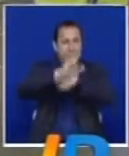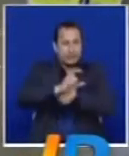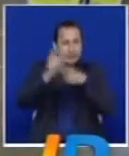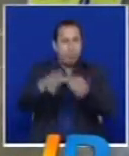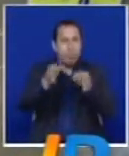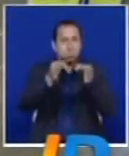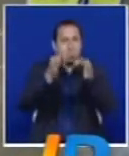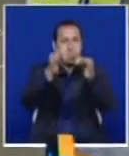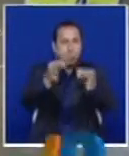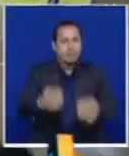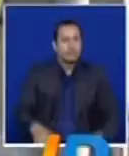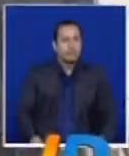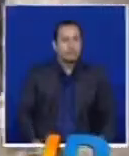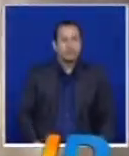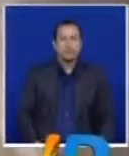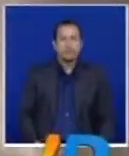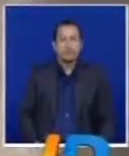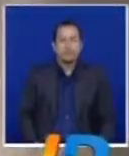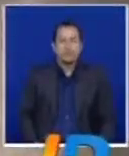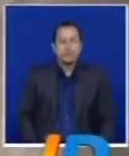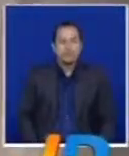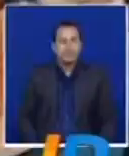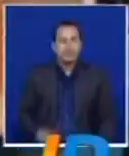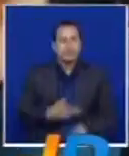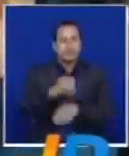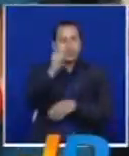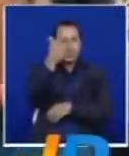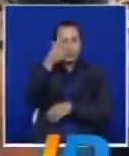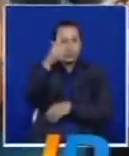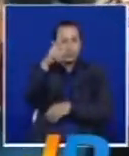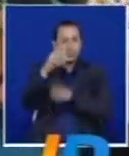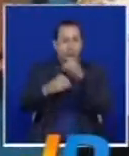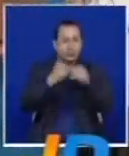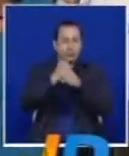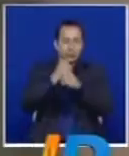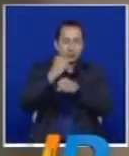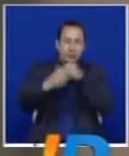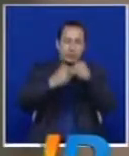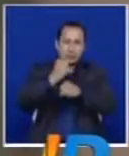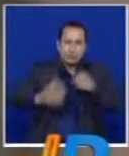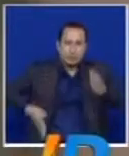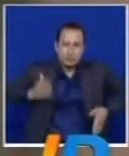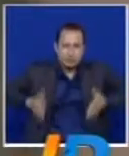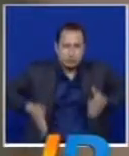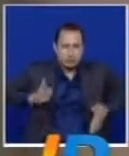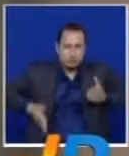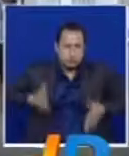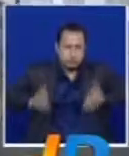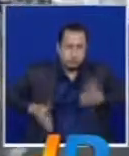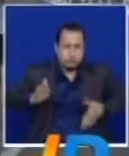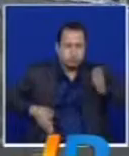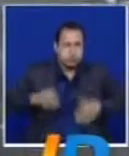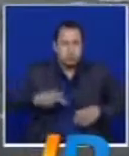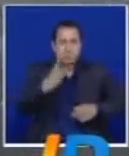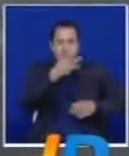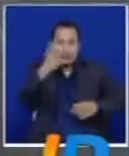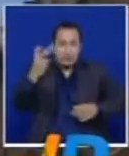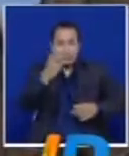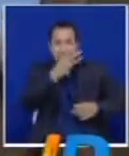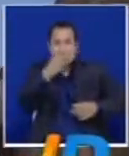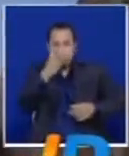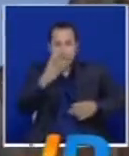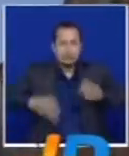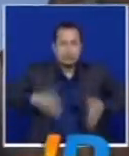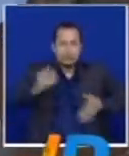la Liga Argo Futsal. Luego de 12 años de triunfos en el atletismo, el duatlón y el triatlón, el deportista vallecaucano